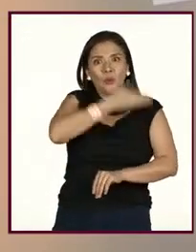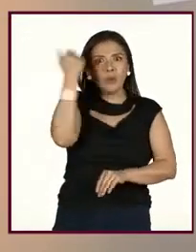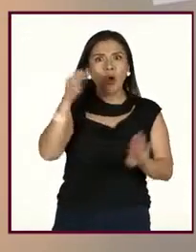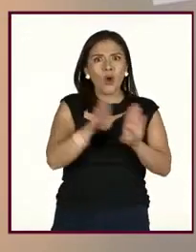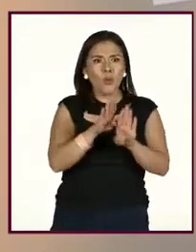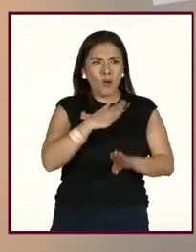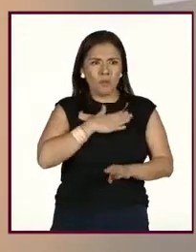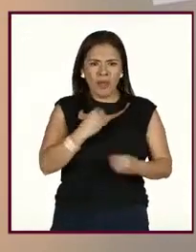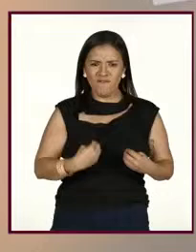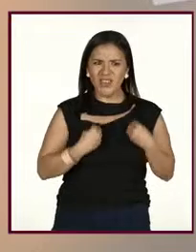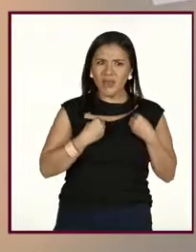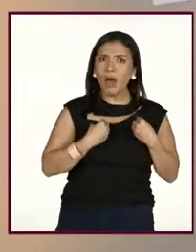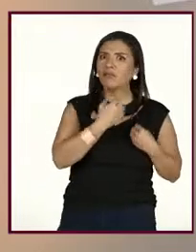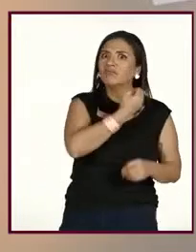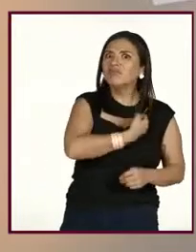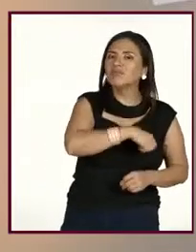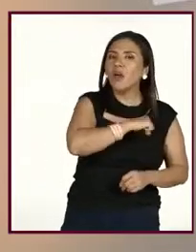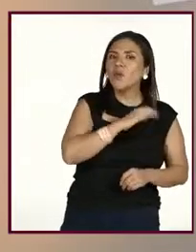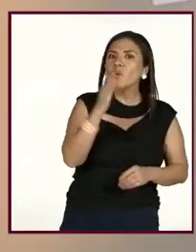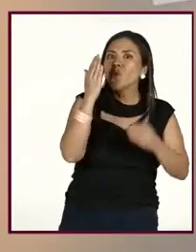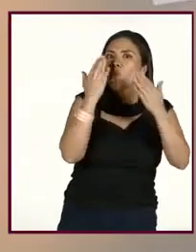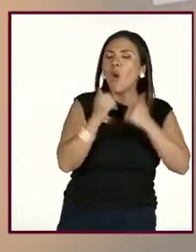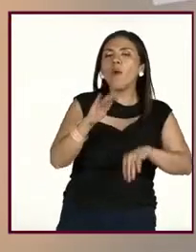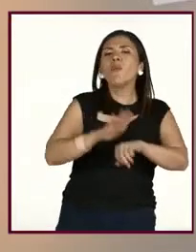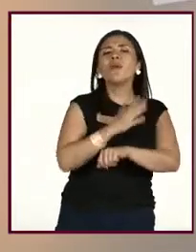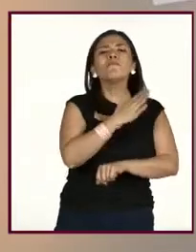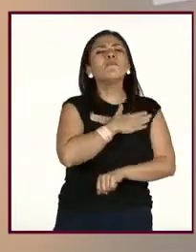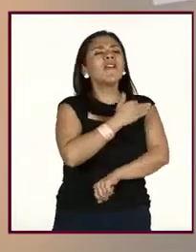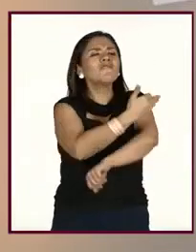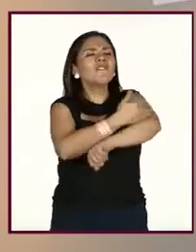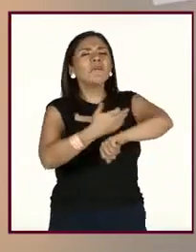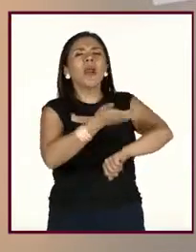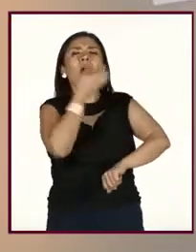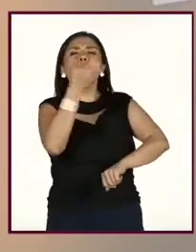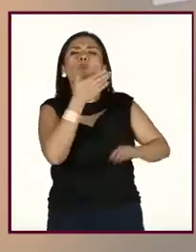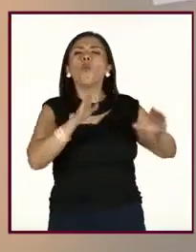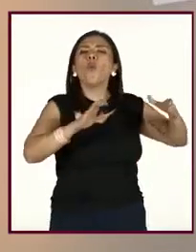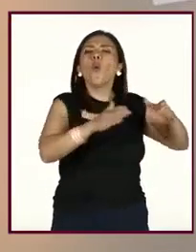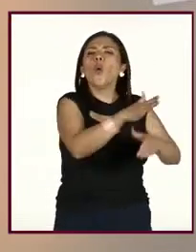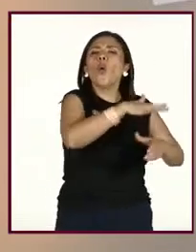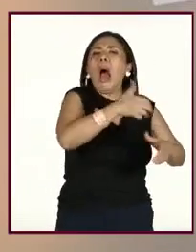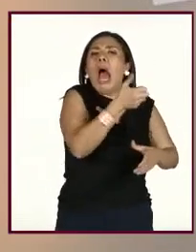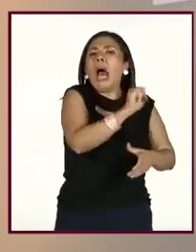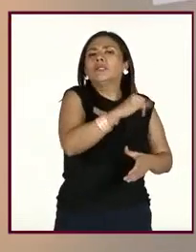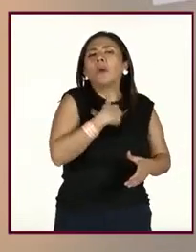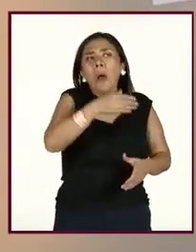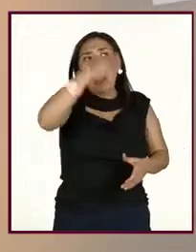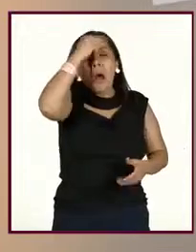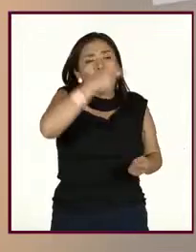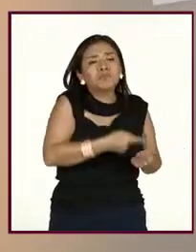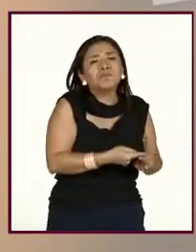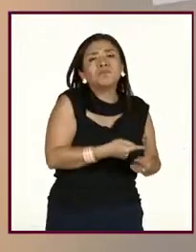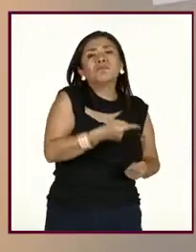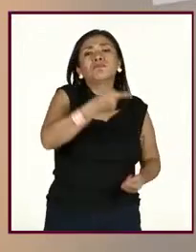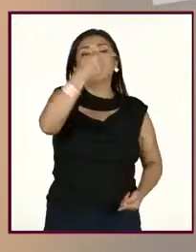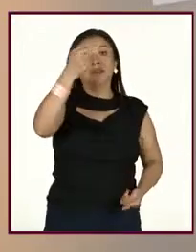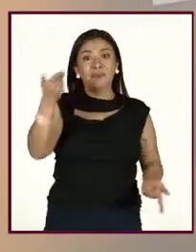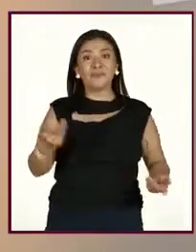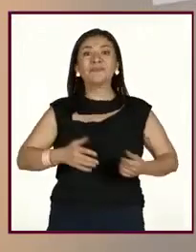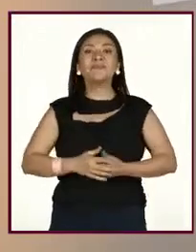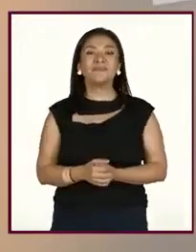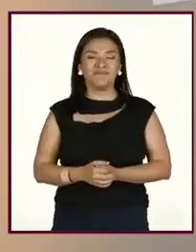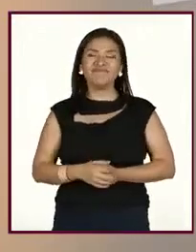saludables, porque era una costumbre de familia. Bueno, muchas veces, sí, claro, así aprendimos y así lo desarrollamos.